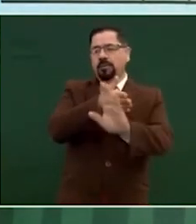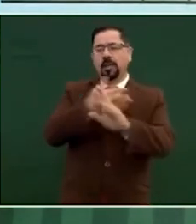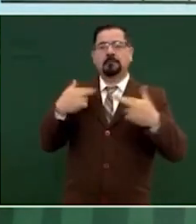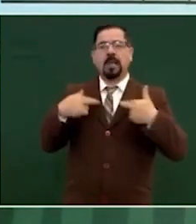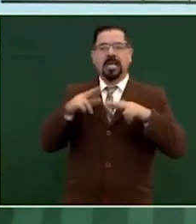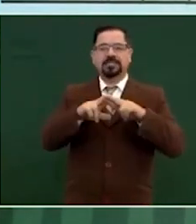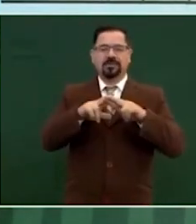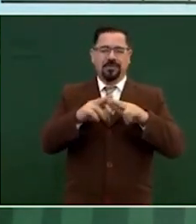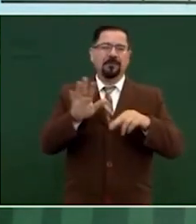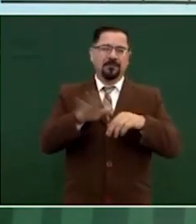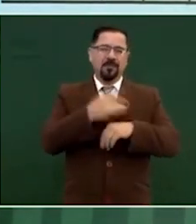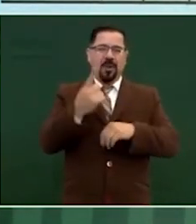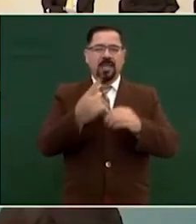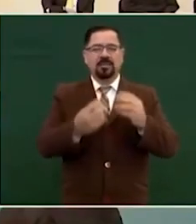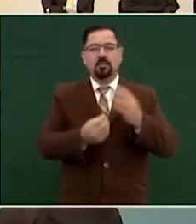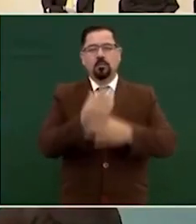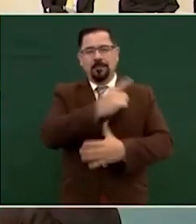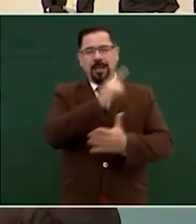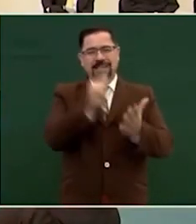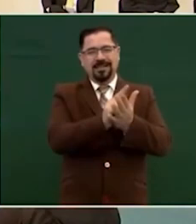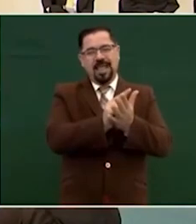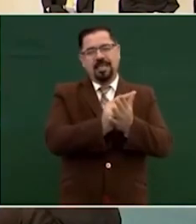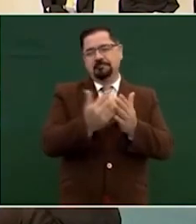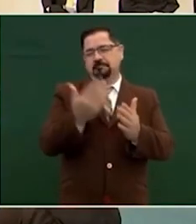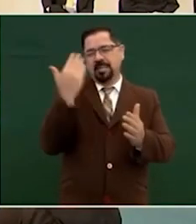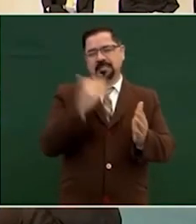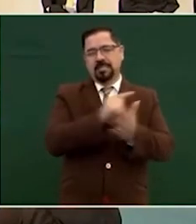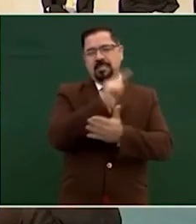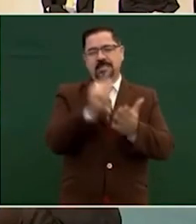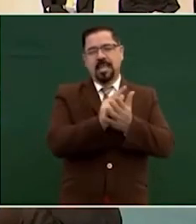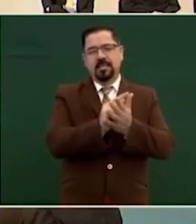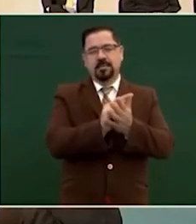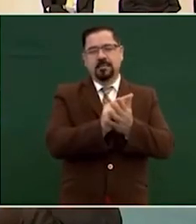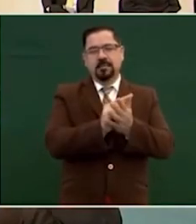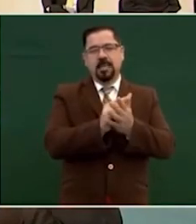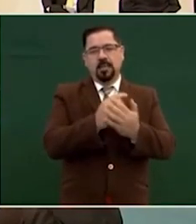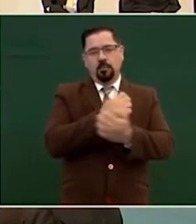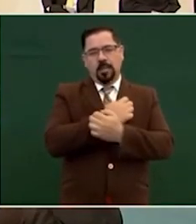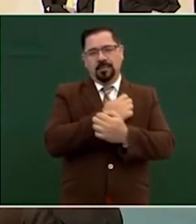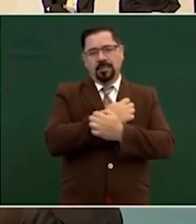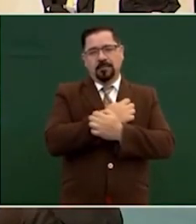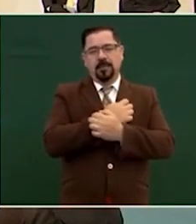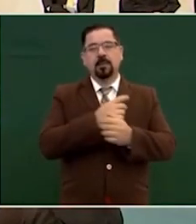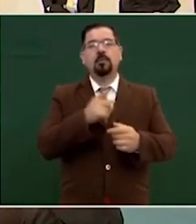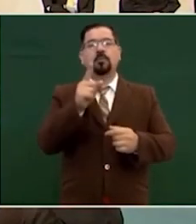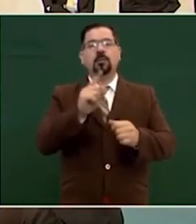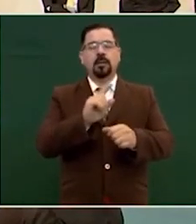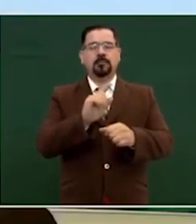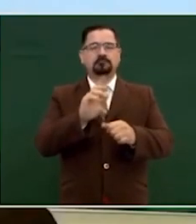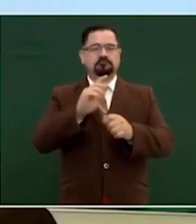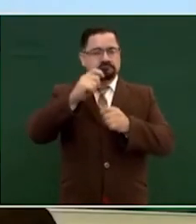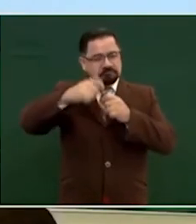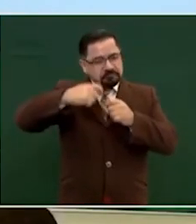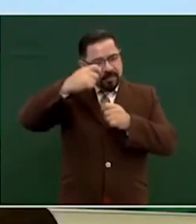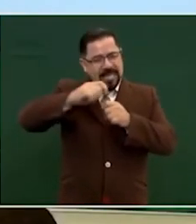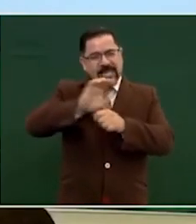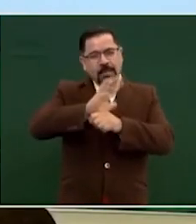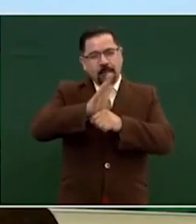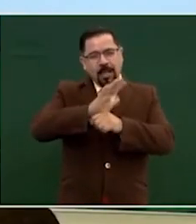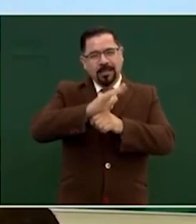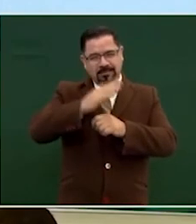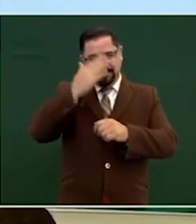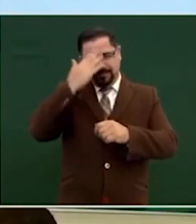una película que le llamaron de panzazo